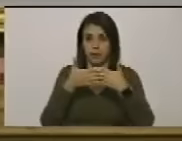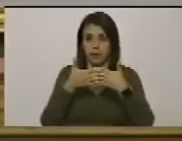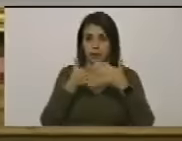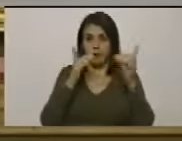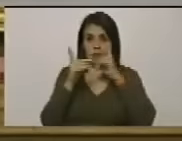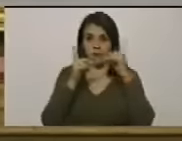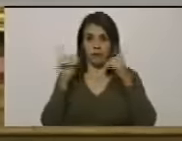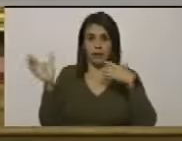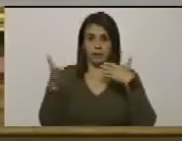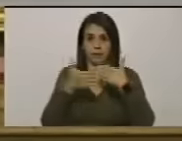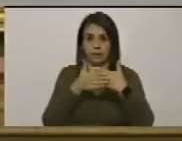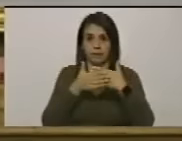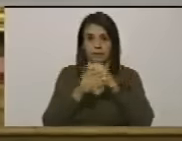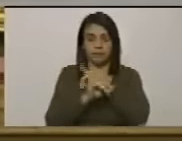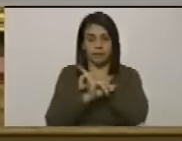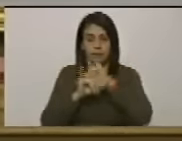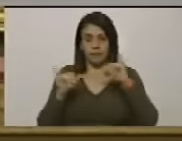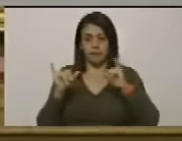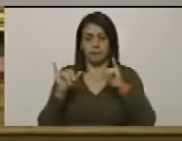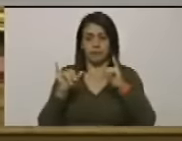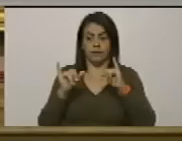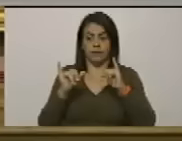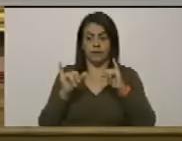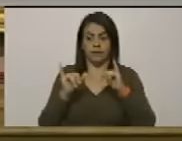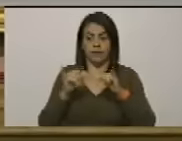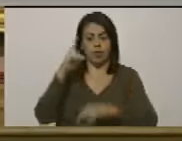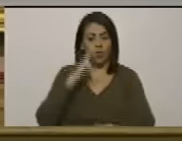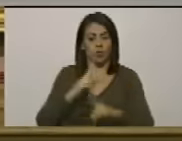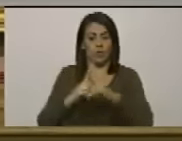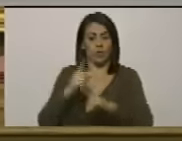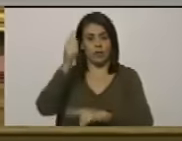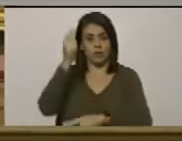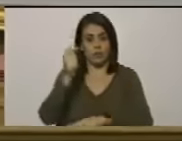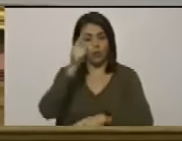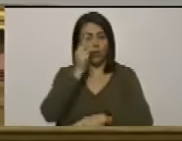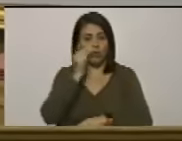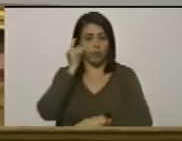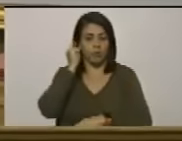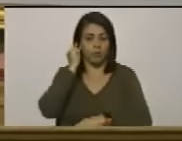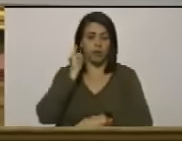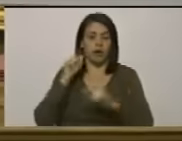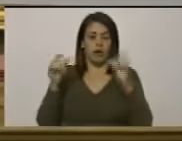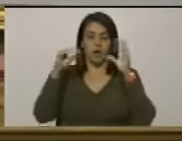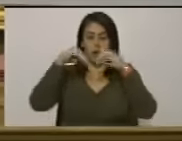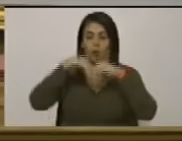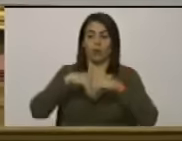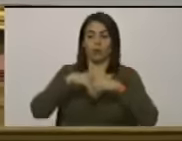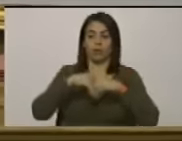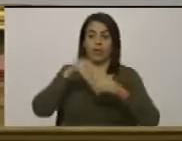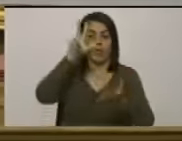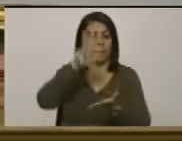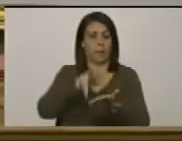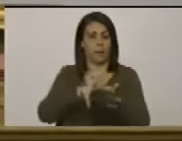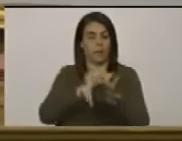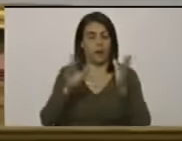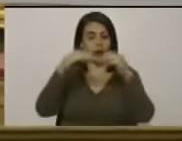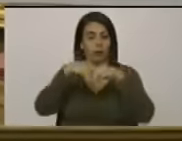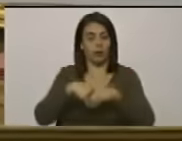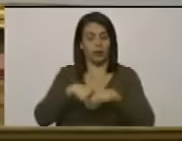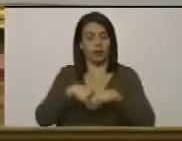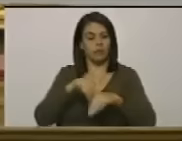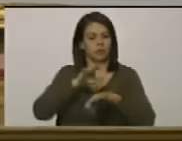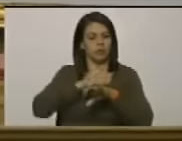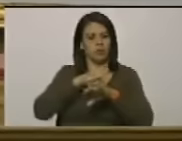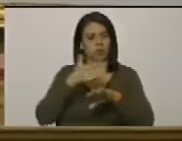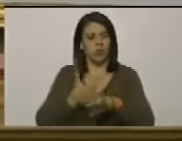se cierra las honorables diputadas y los honorables diputados que estén de acuerdo con aprobar el acuerdo con